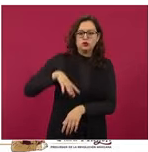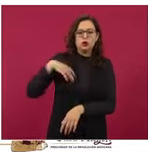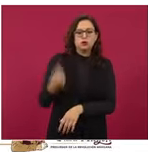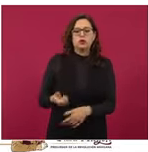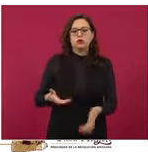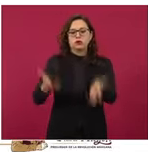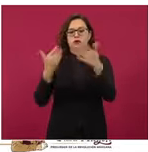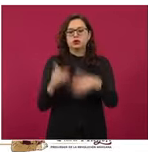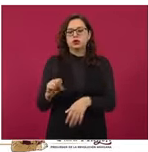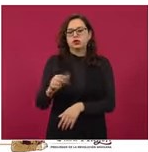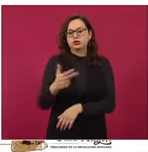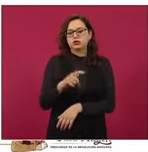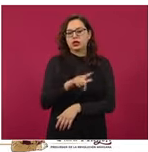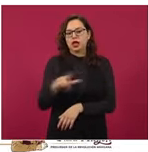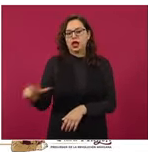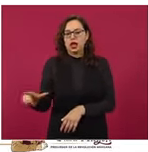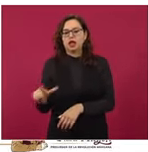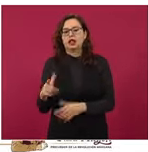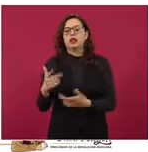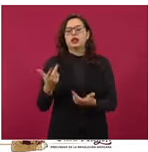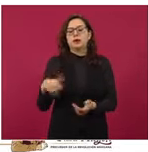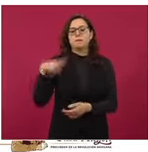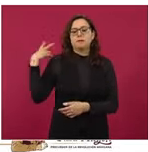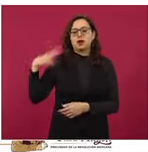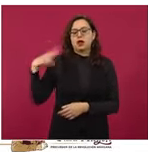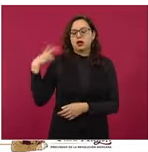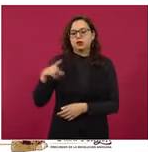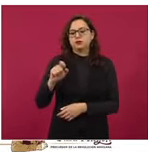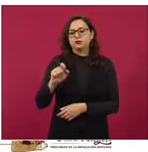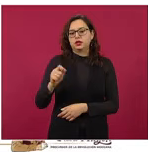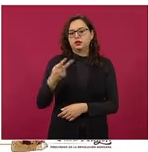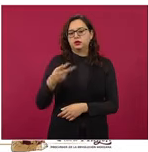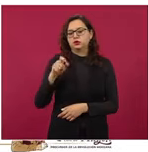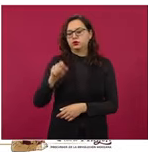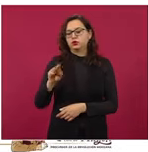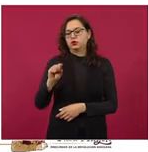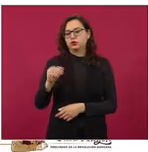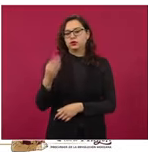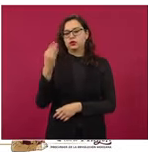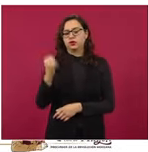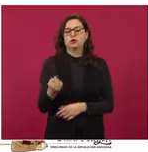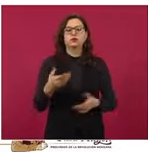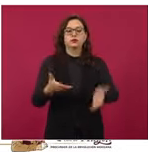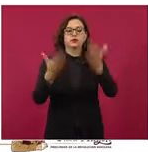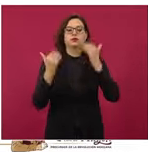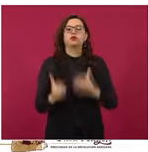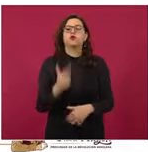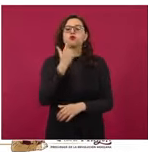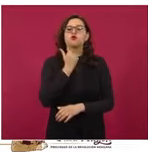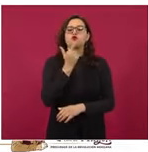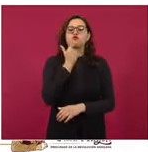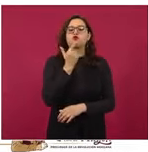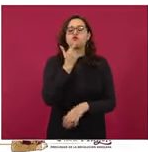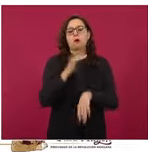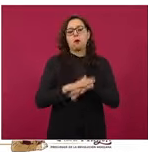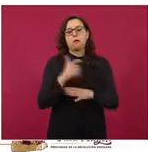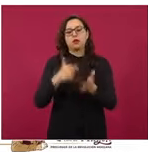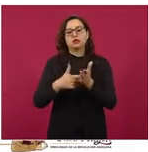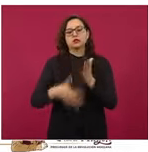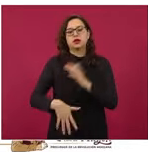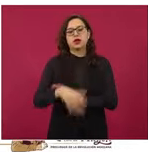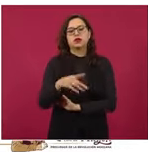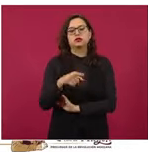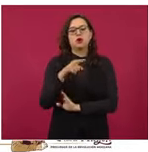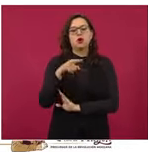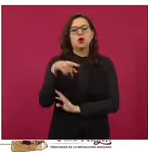.99 de Shell en Moloacán, Veracruz. Para la Premium, la más barata, 21.29 de Servifácil en Coatzacoalcos,